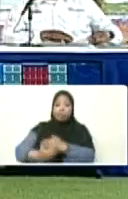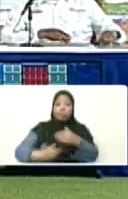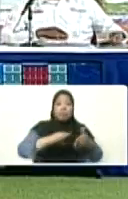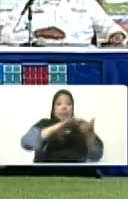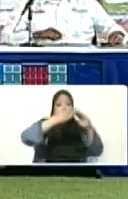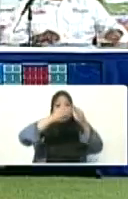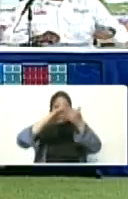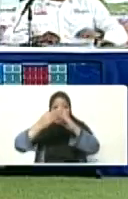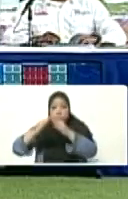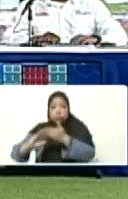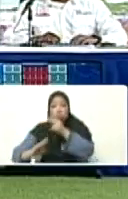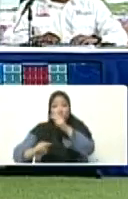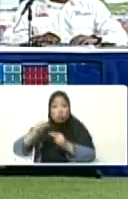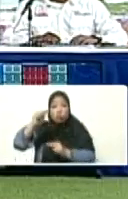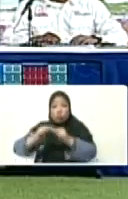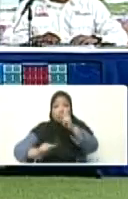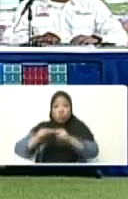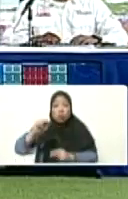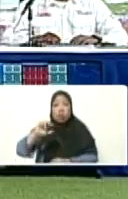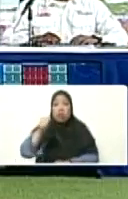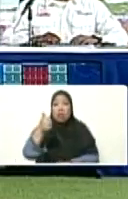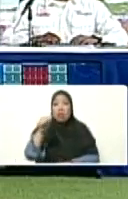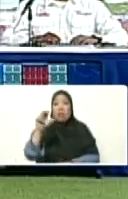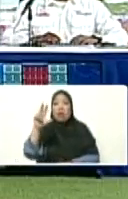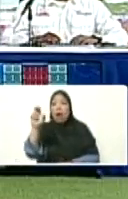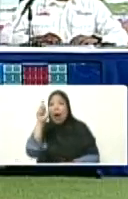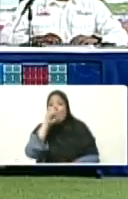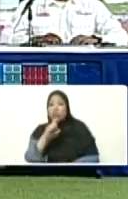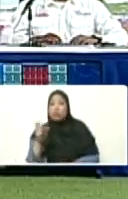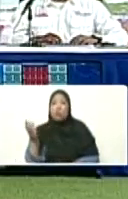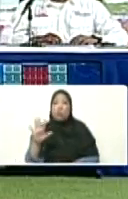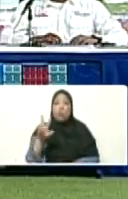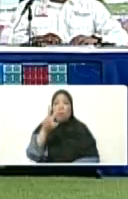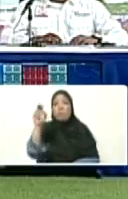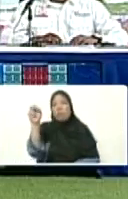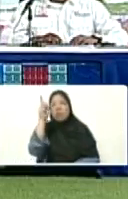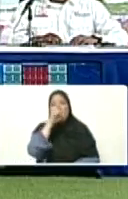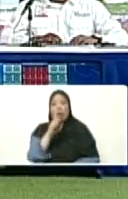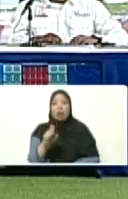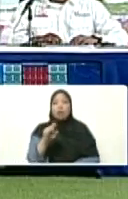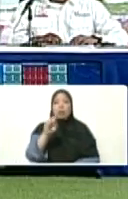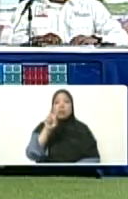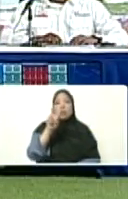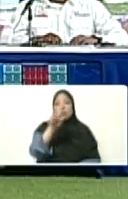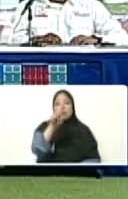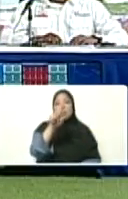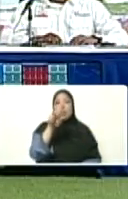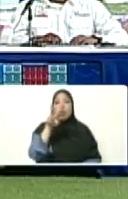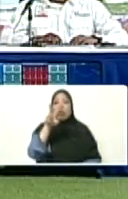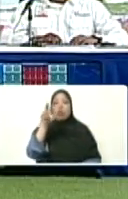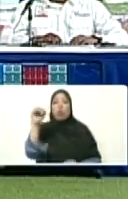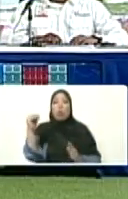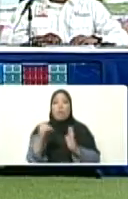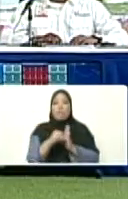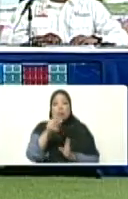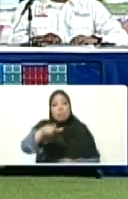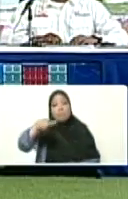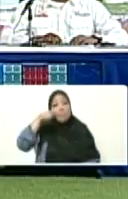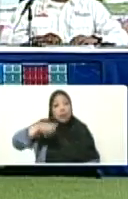y pasó en 10, 20 años de una ciudad con 100.000, 200.000 habitantes,